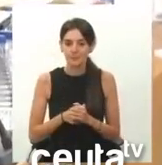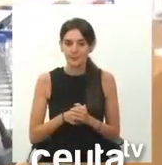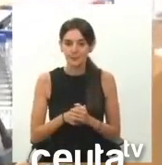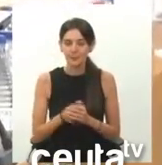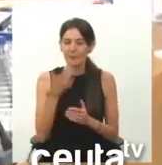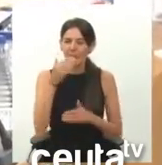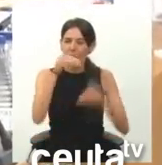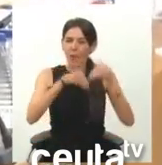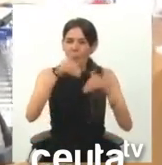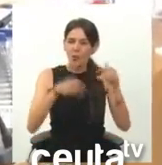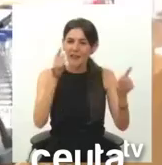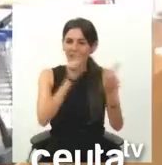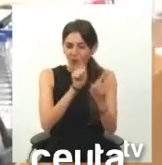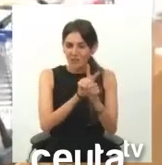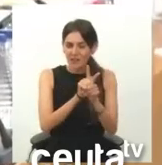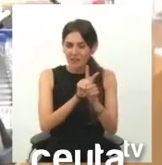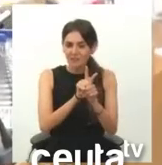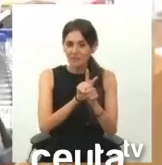vota usted en contra.